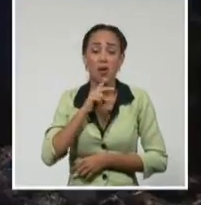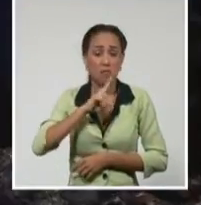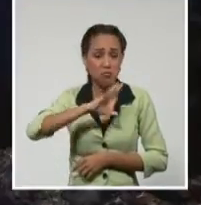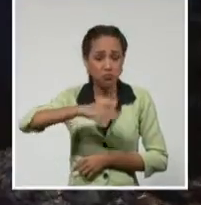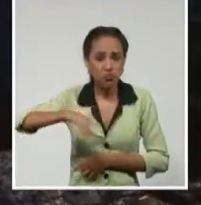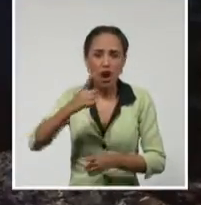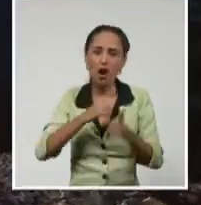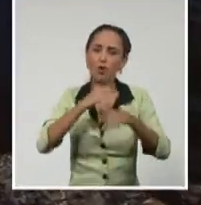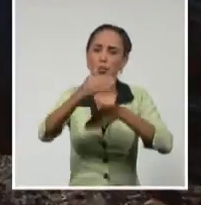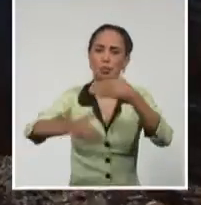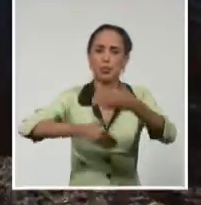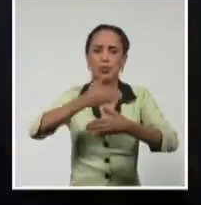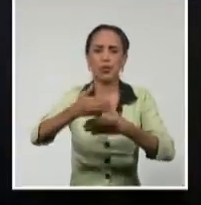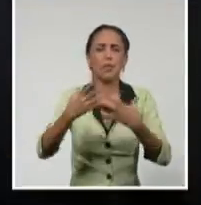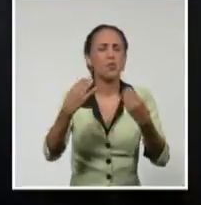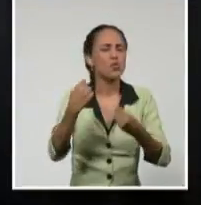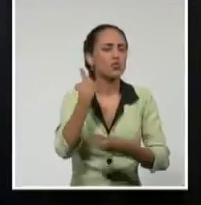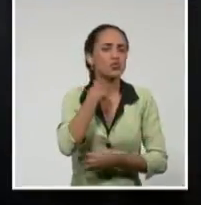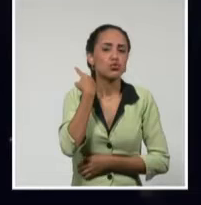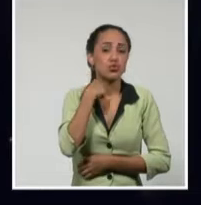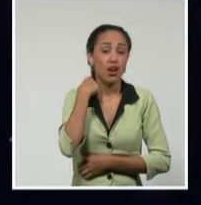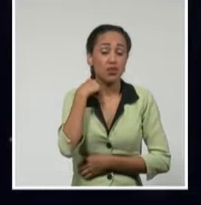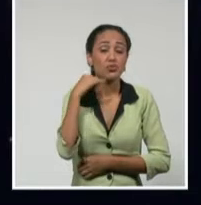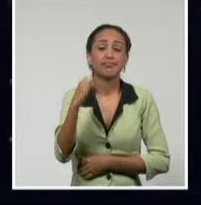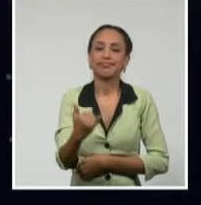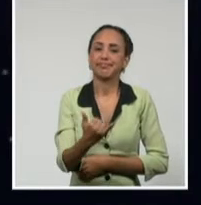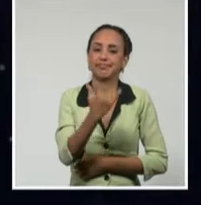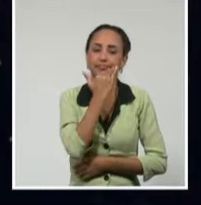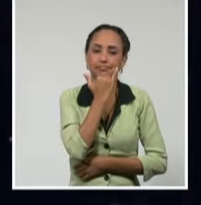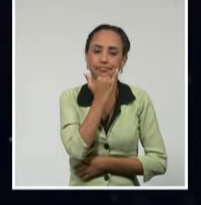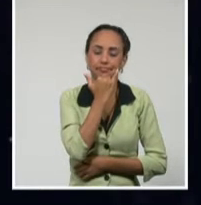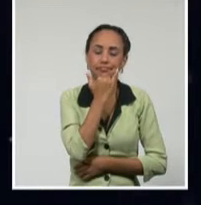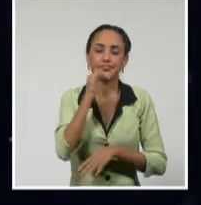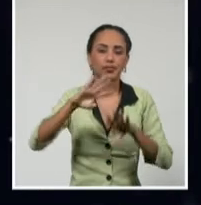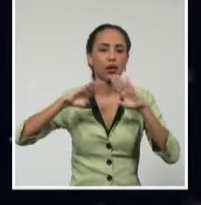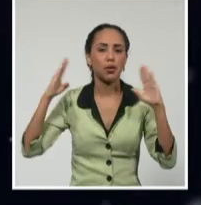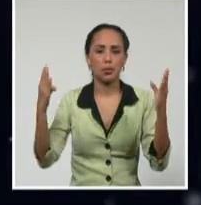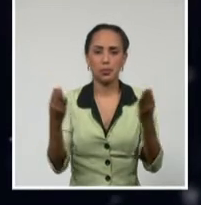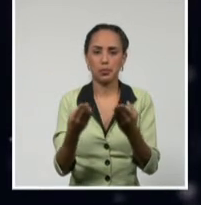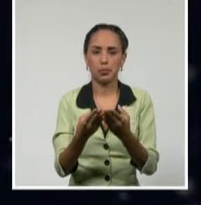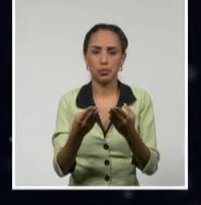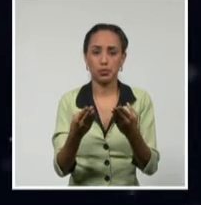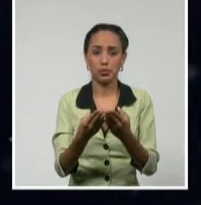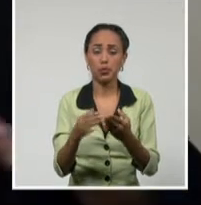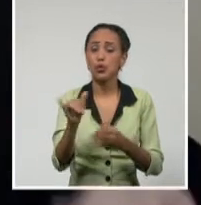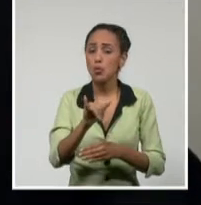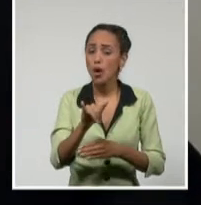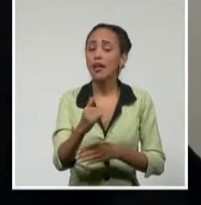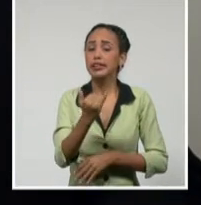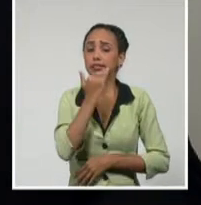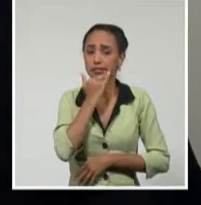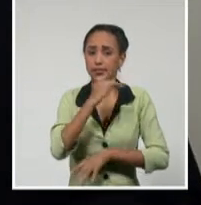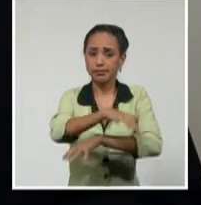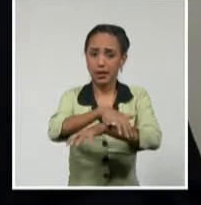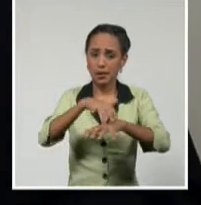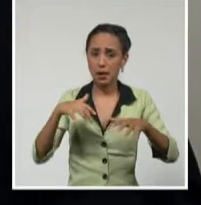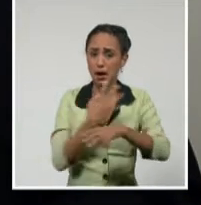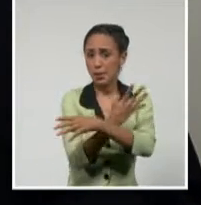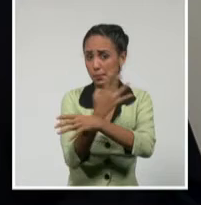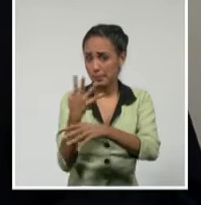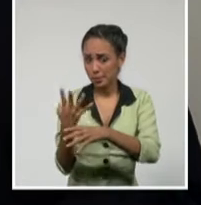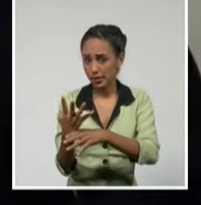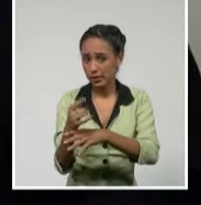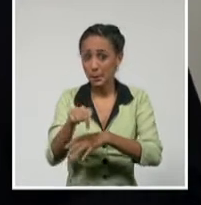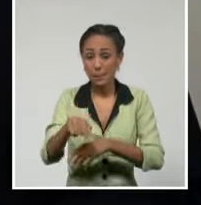problemas que durante décadas han provocado daños considerables a los hábitats y sus especies. Pero este 2020